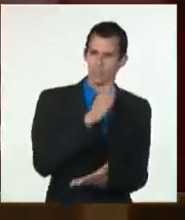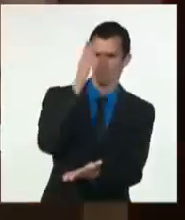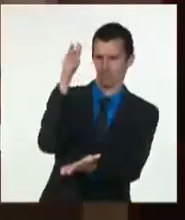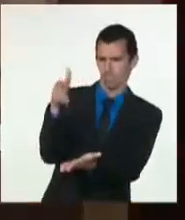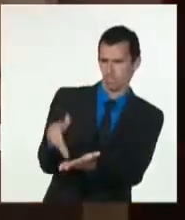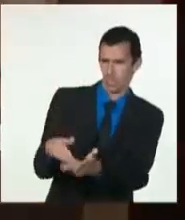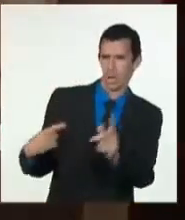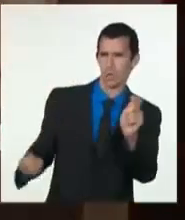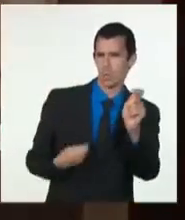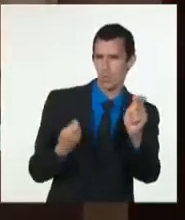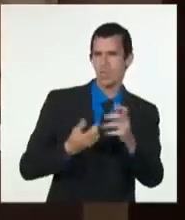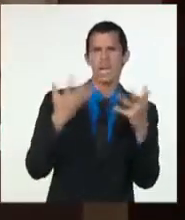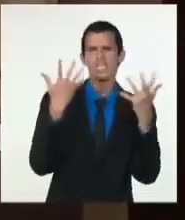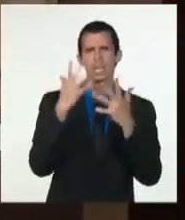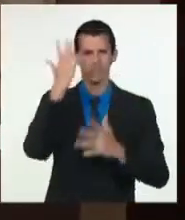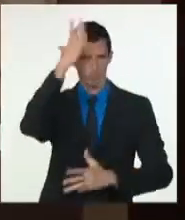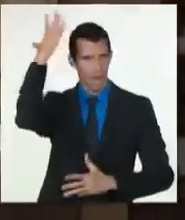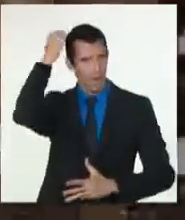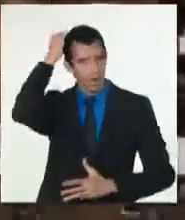Revolución.